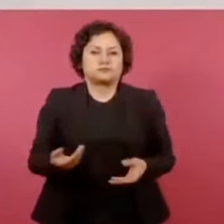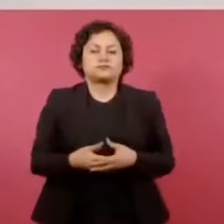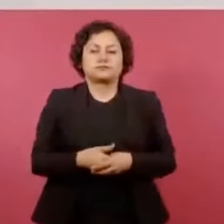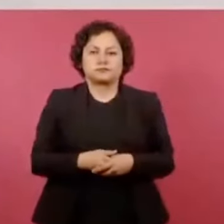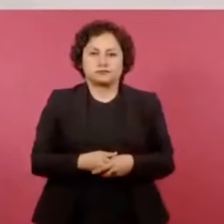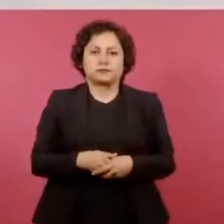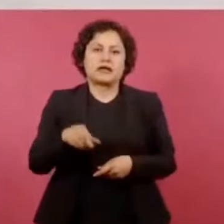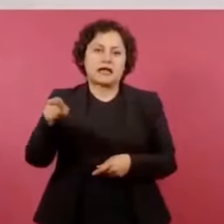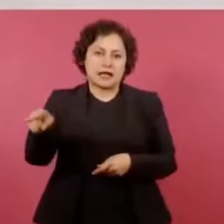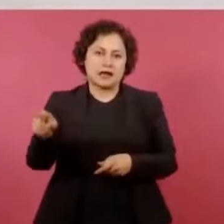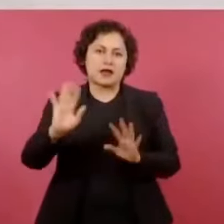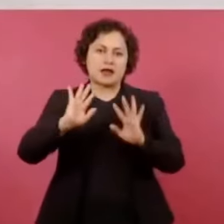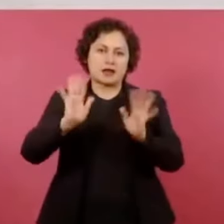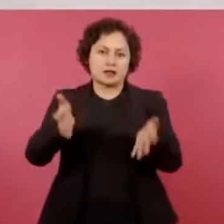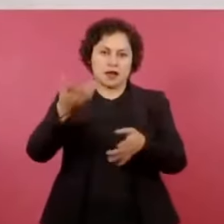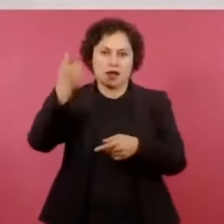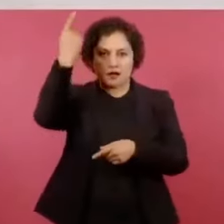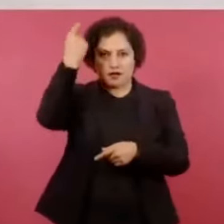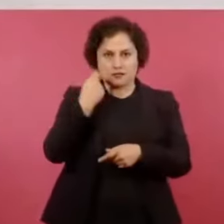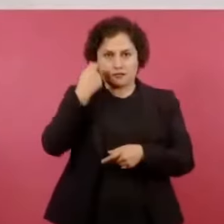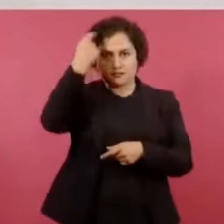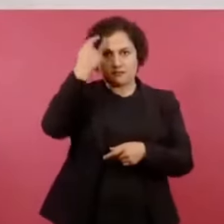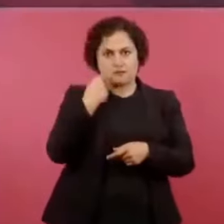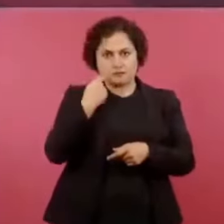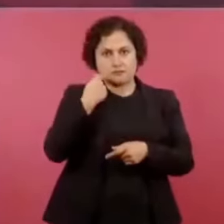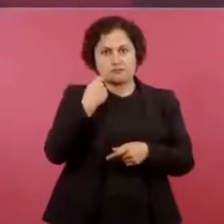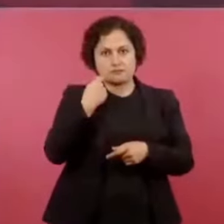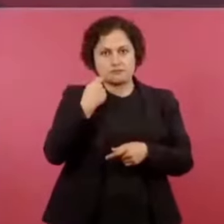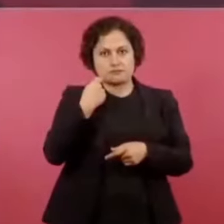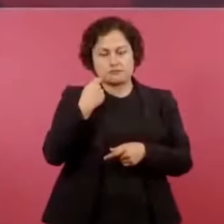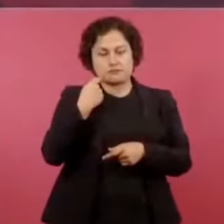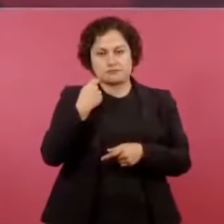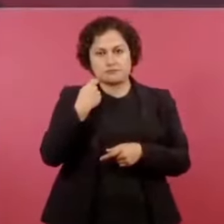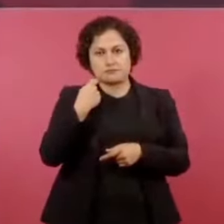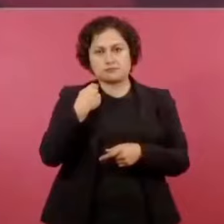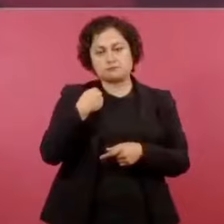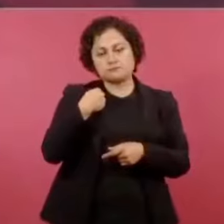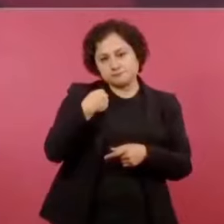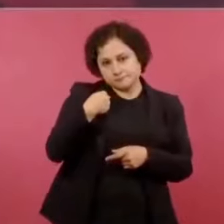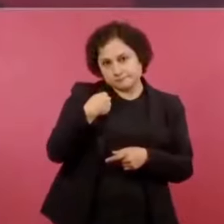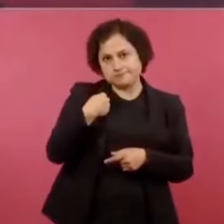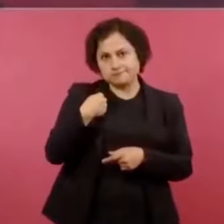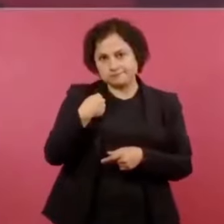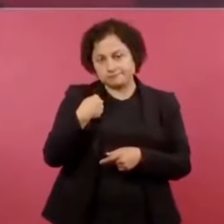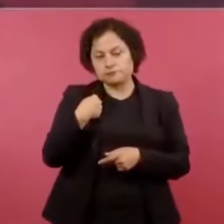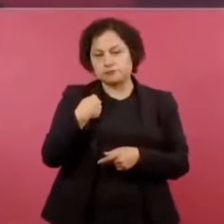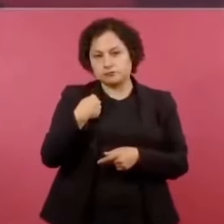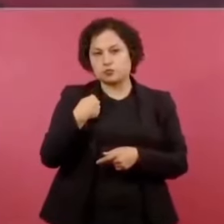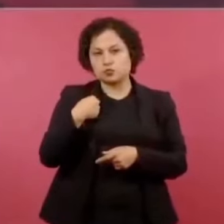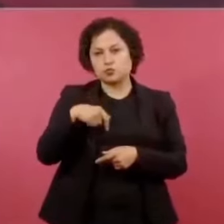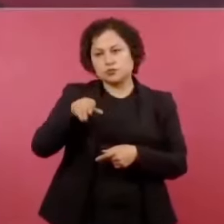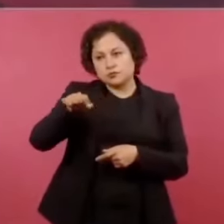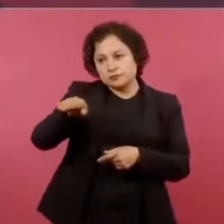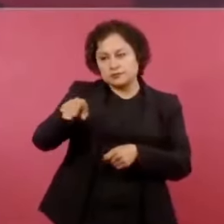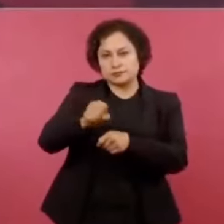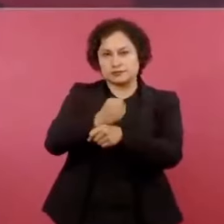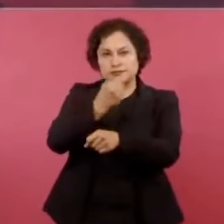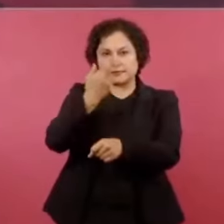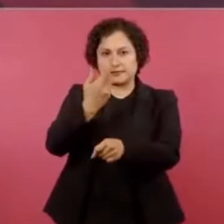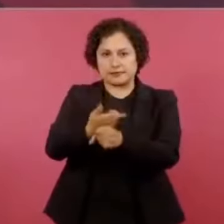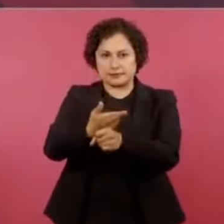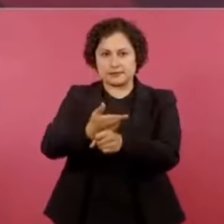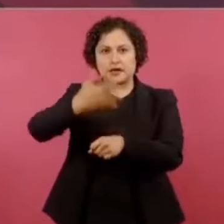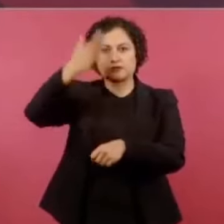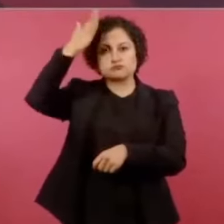se va al retiro y le digo al general secretario, general